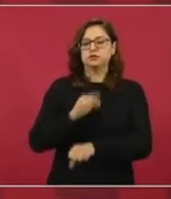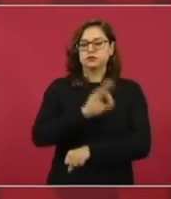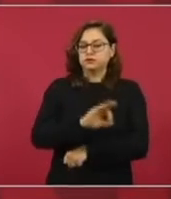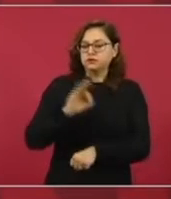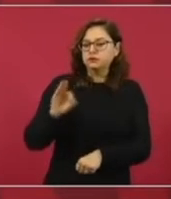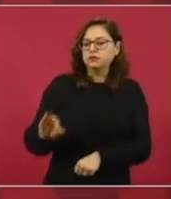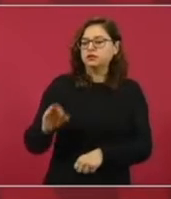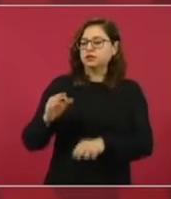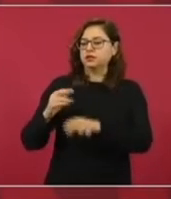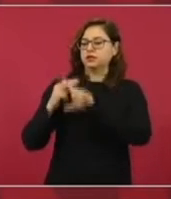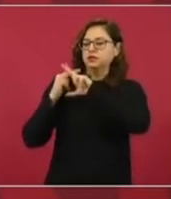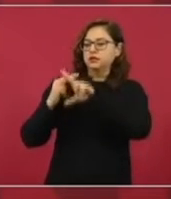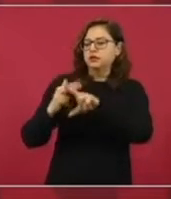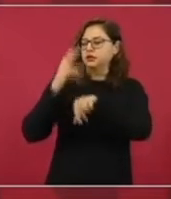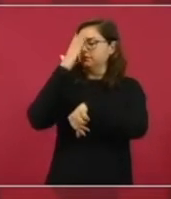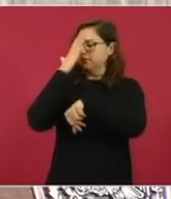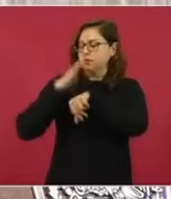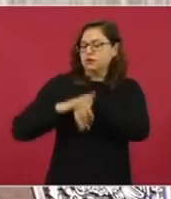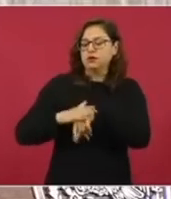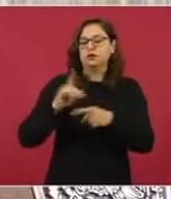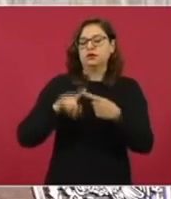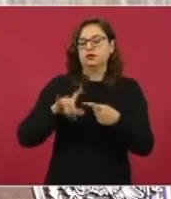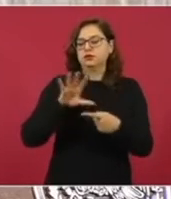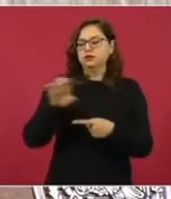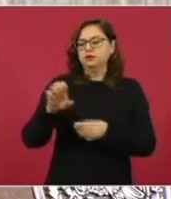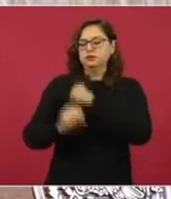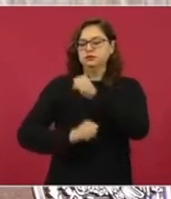los 500 años de independencia,